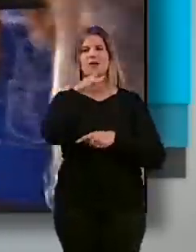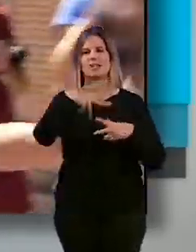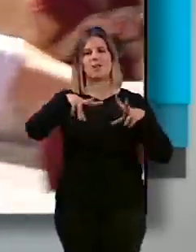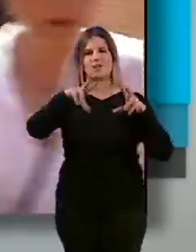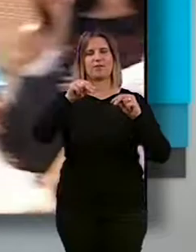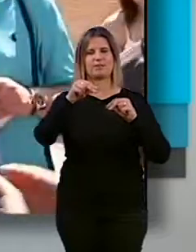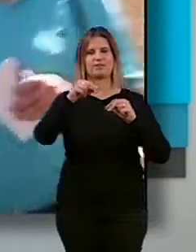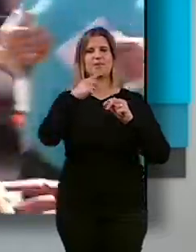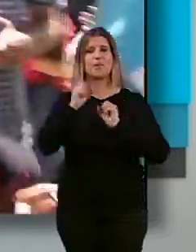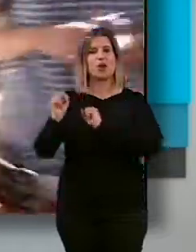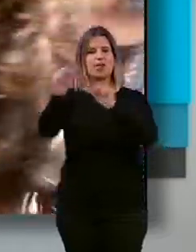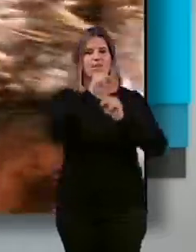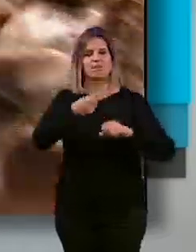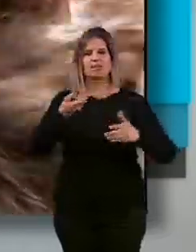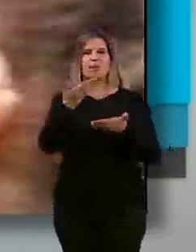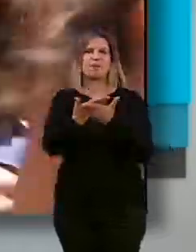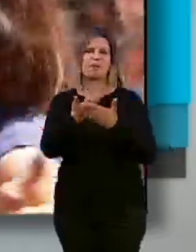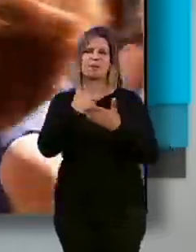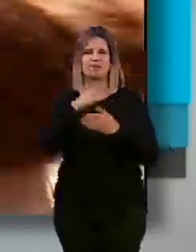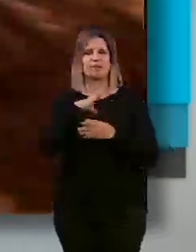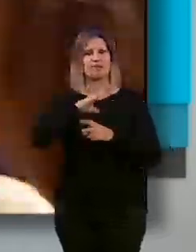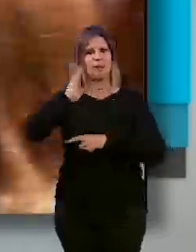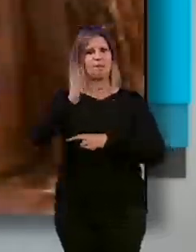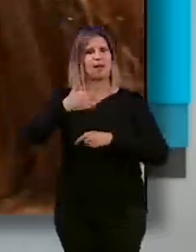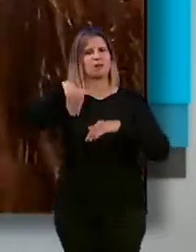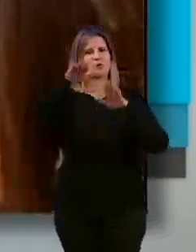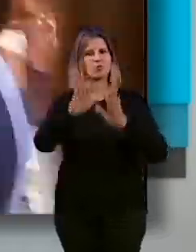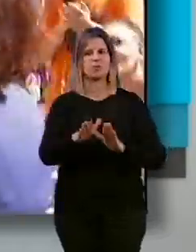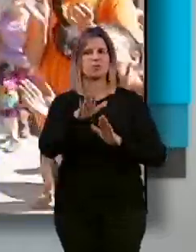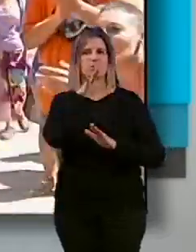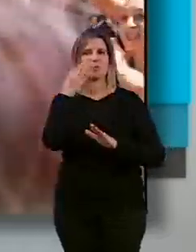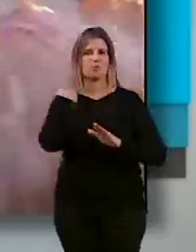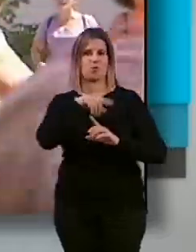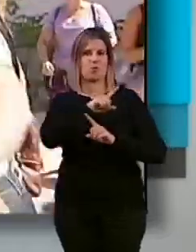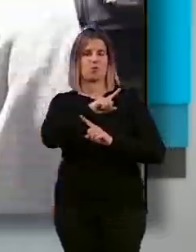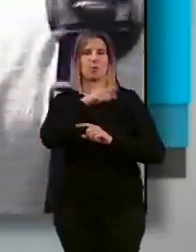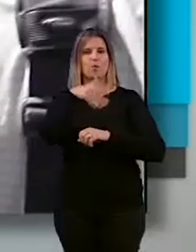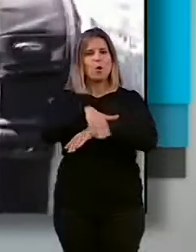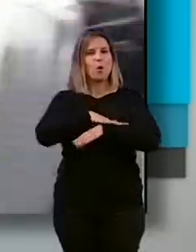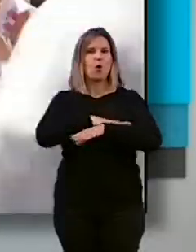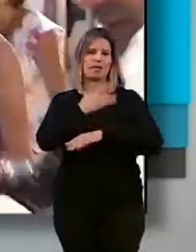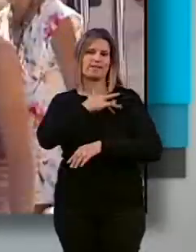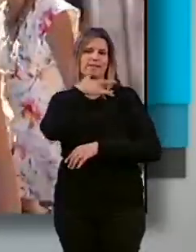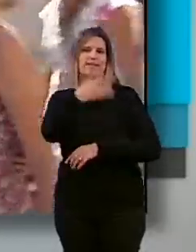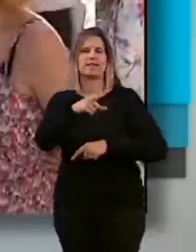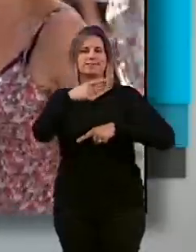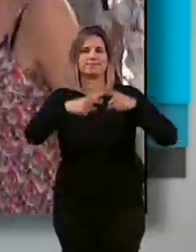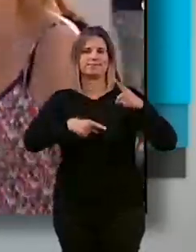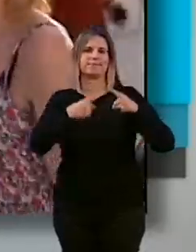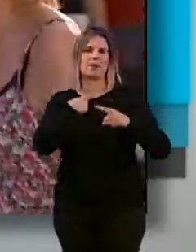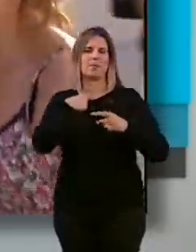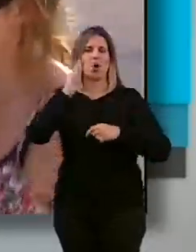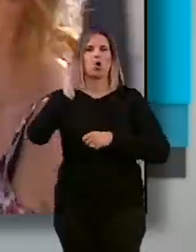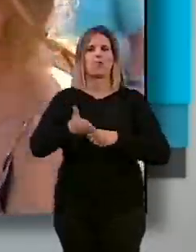defensa solicitó la suspensión de la pena el 18 de noviembre de 2021 después de que el Gobierno le concediera el indulto parcial y rebajara su